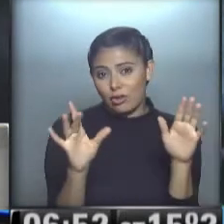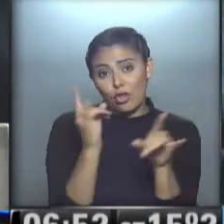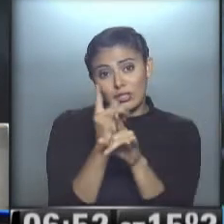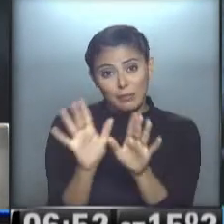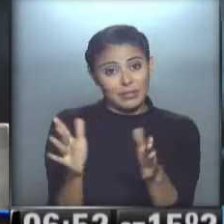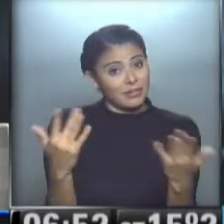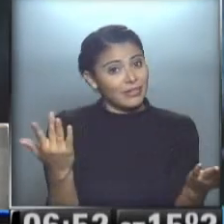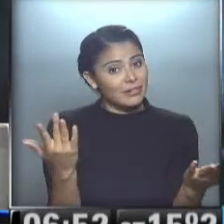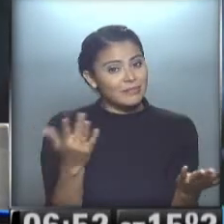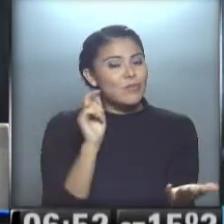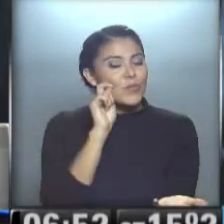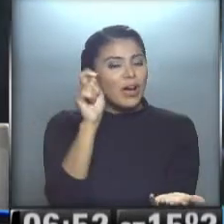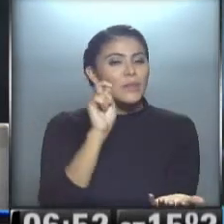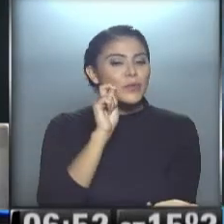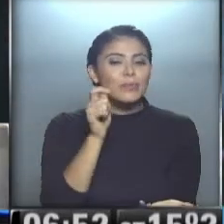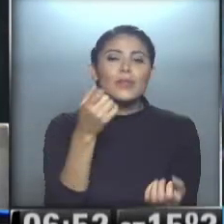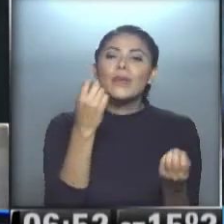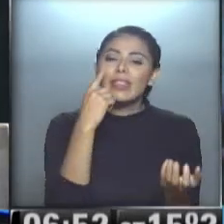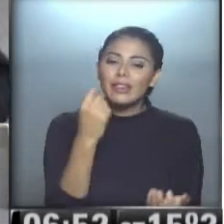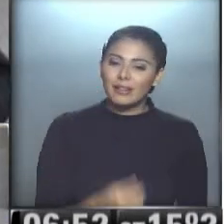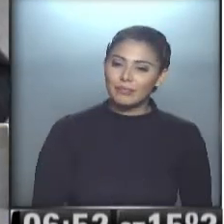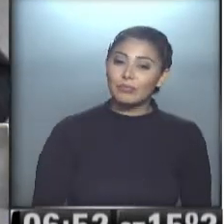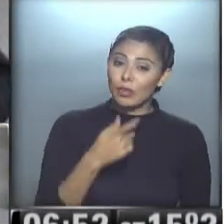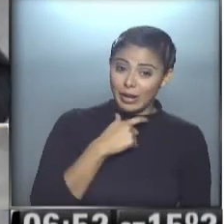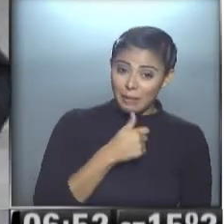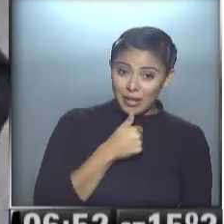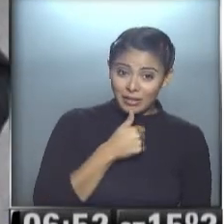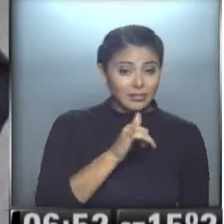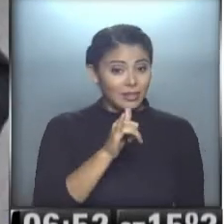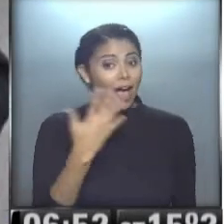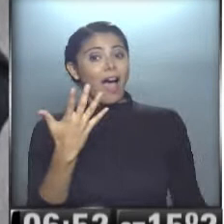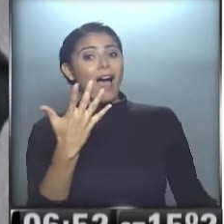siempre, ¿no es cierto? Besos, día. ¿Querías un mate? Sí.